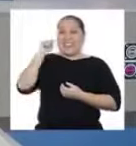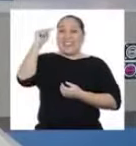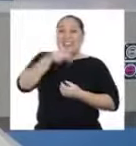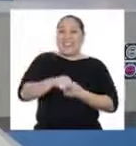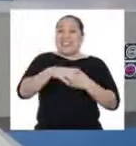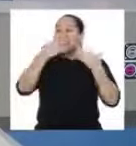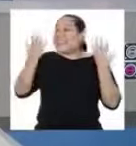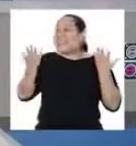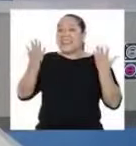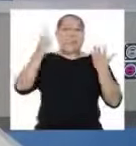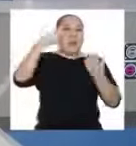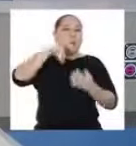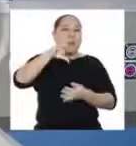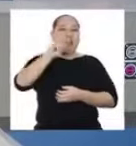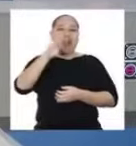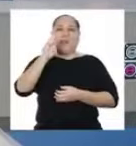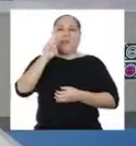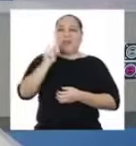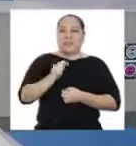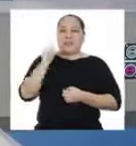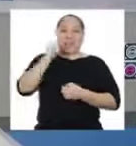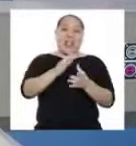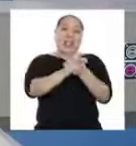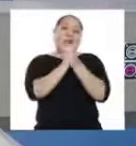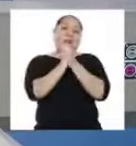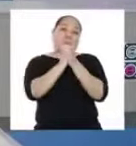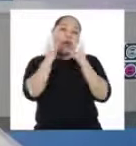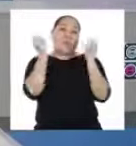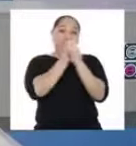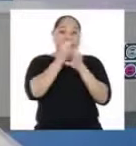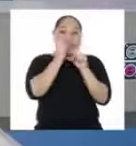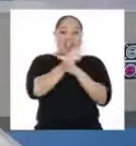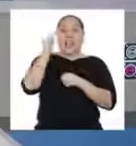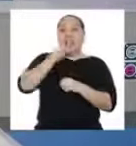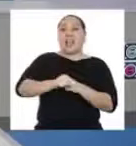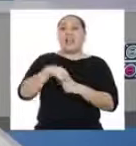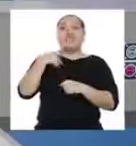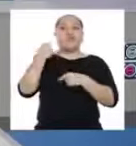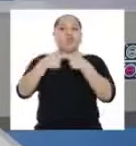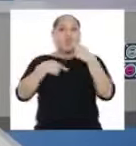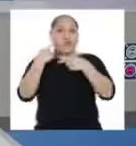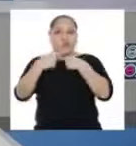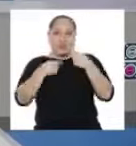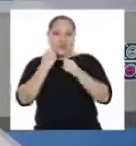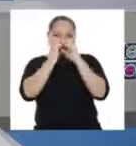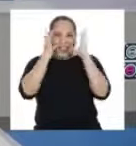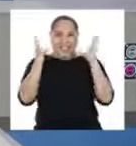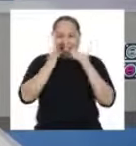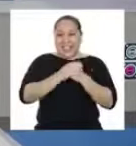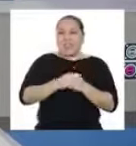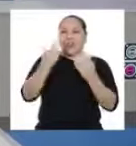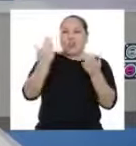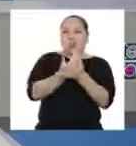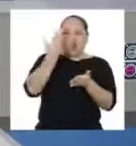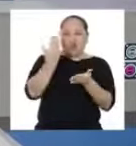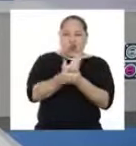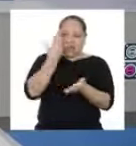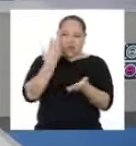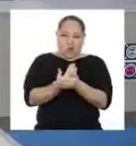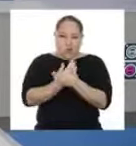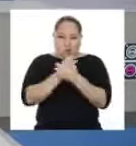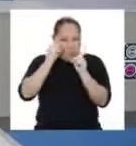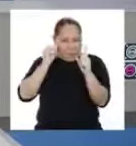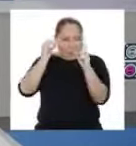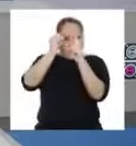y esta es Macos! Nuestra amiga virtual que como cada día nos tiene un nuevo